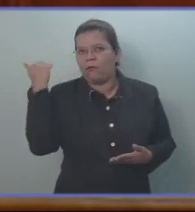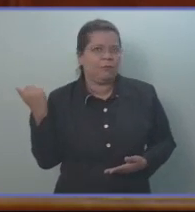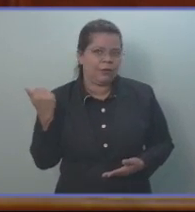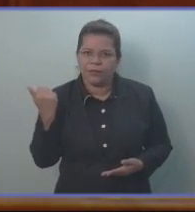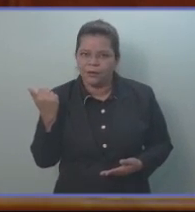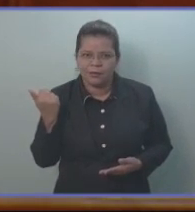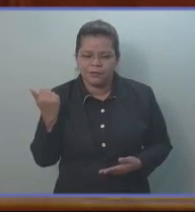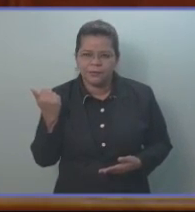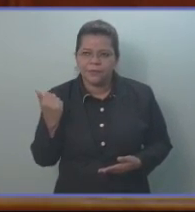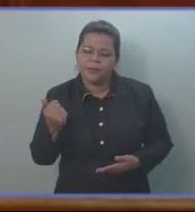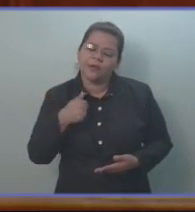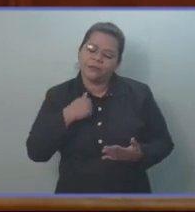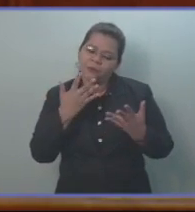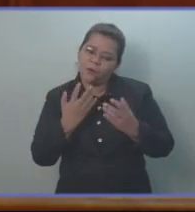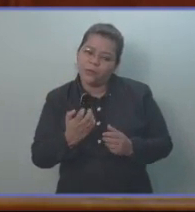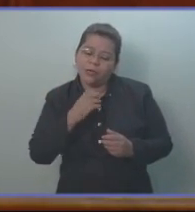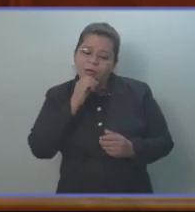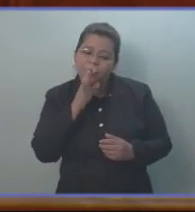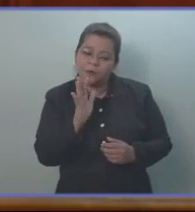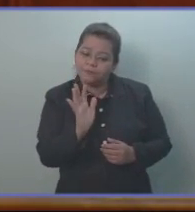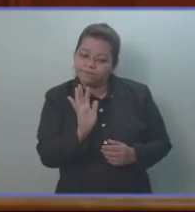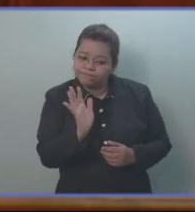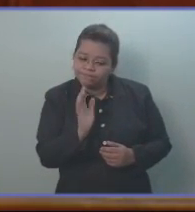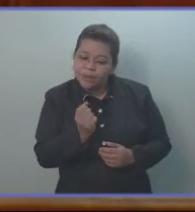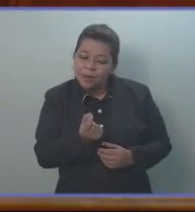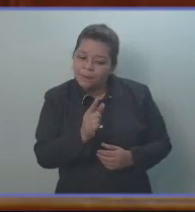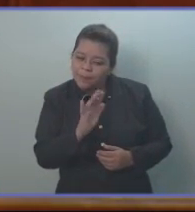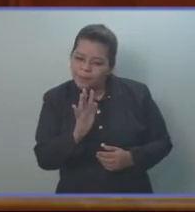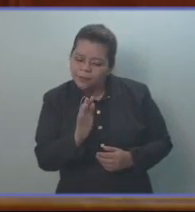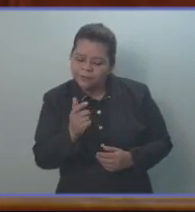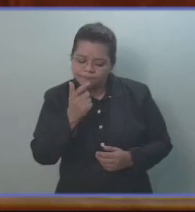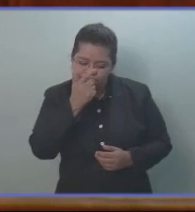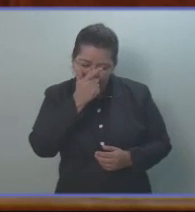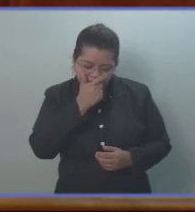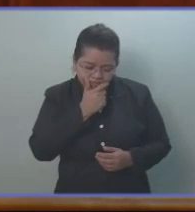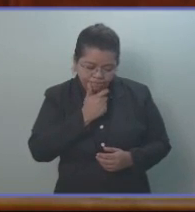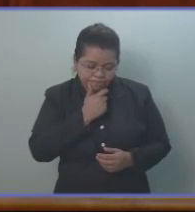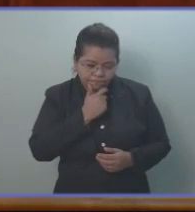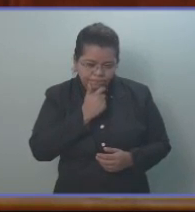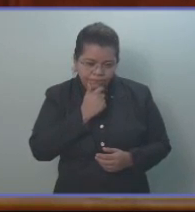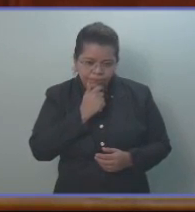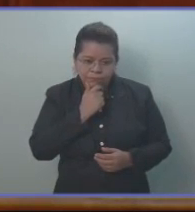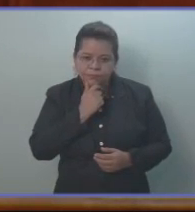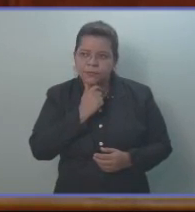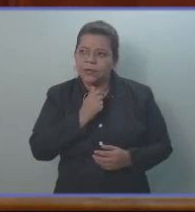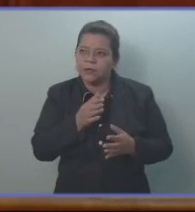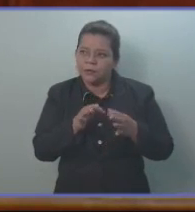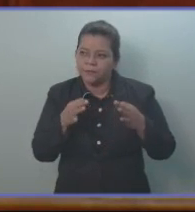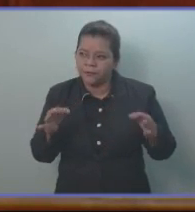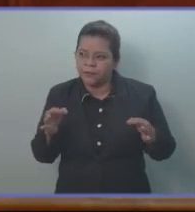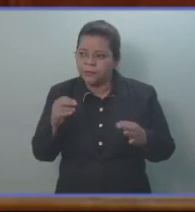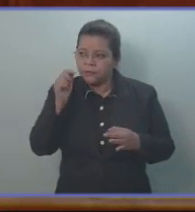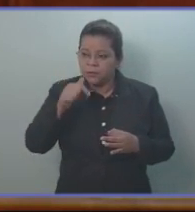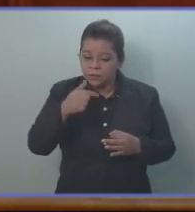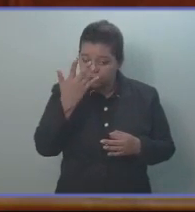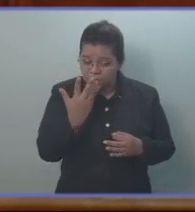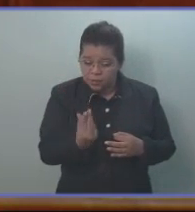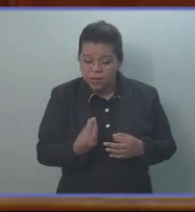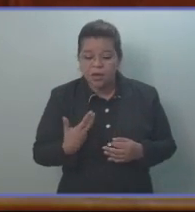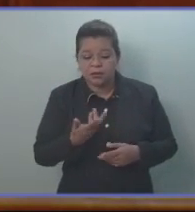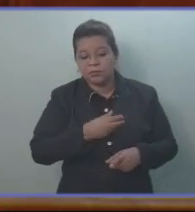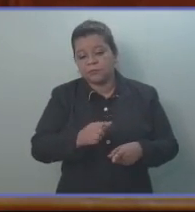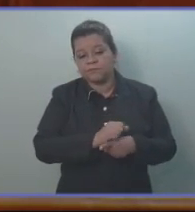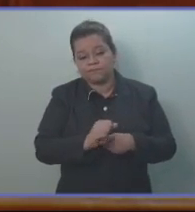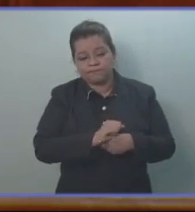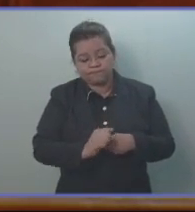Y me despido lamentablemente con esto, con este adagio popular que hoy se pone en práctica